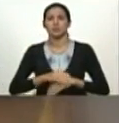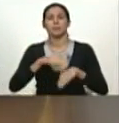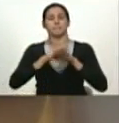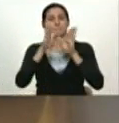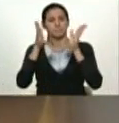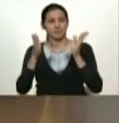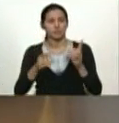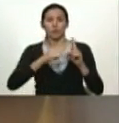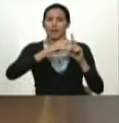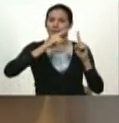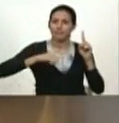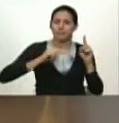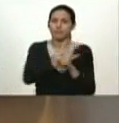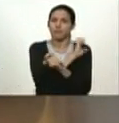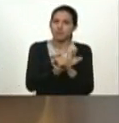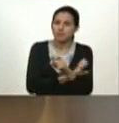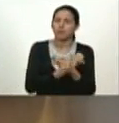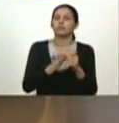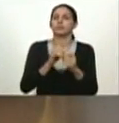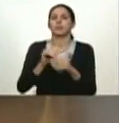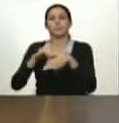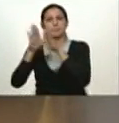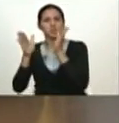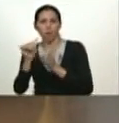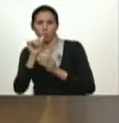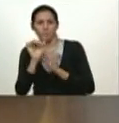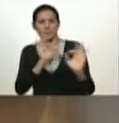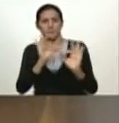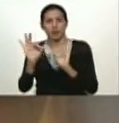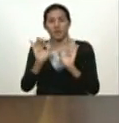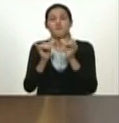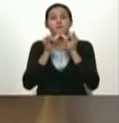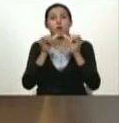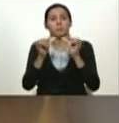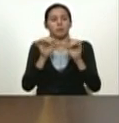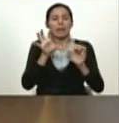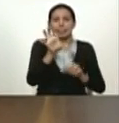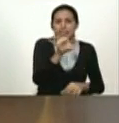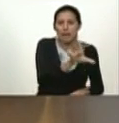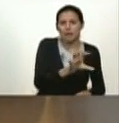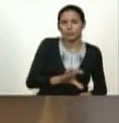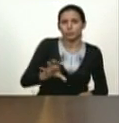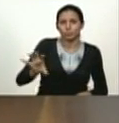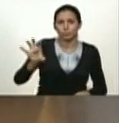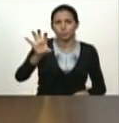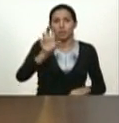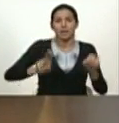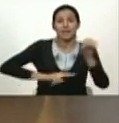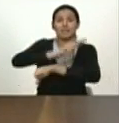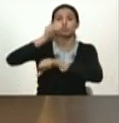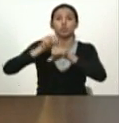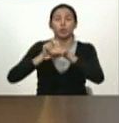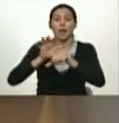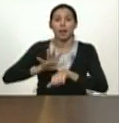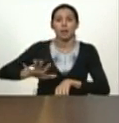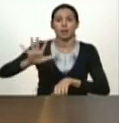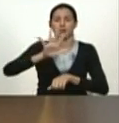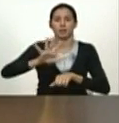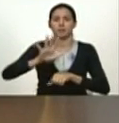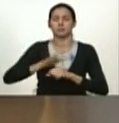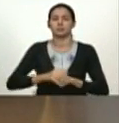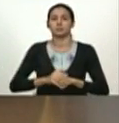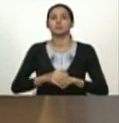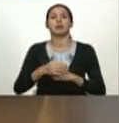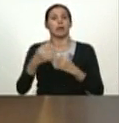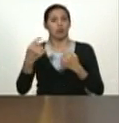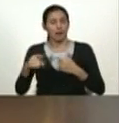ministro de agua preparar bien la información por regiones a nivel nacional estamos enfrentando